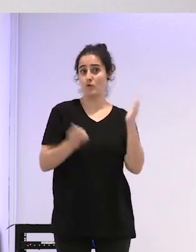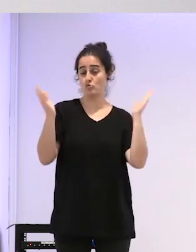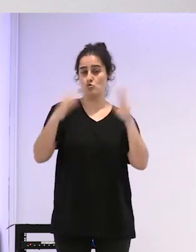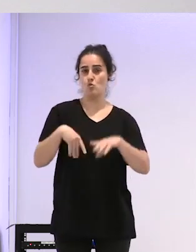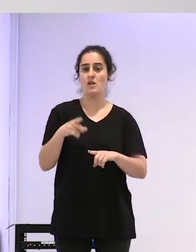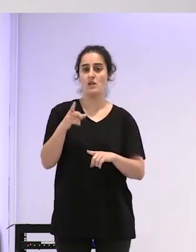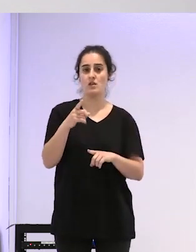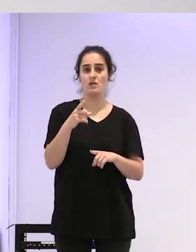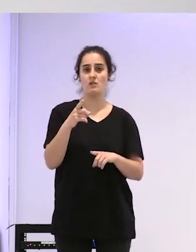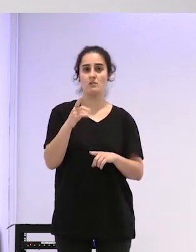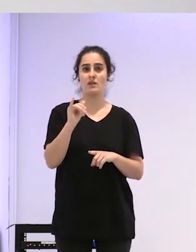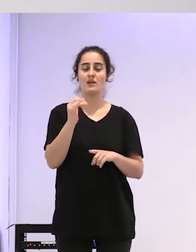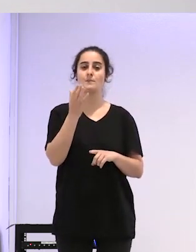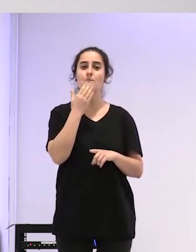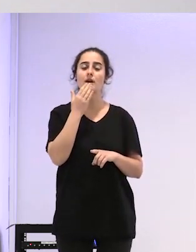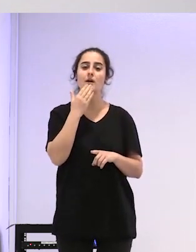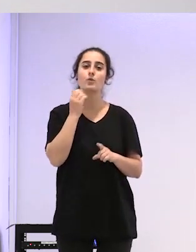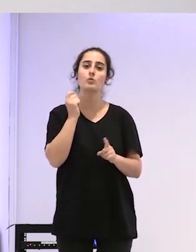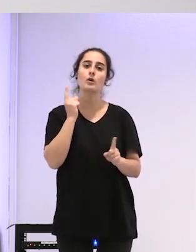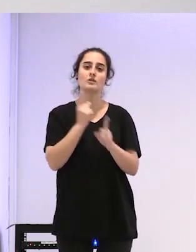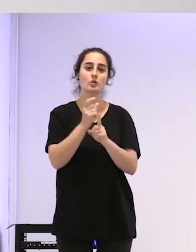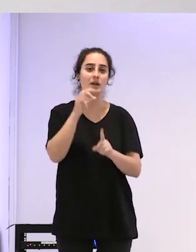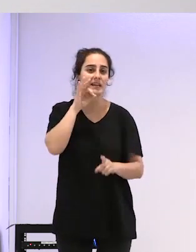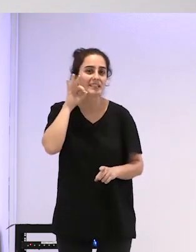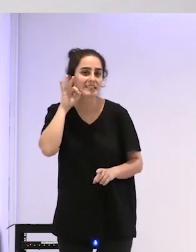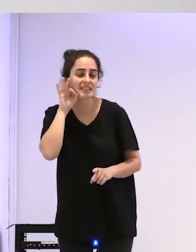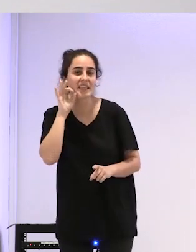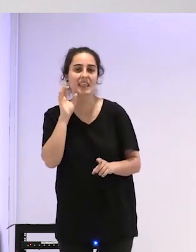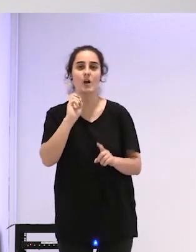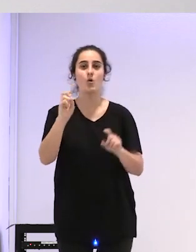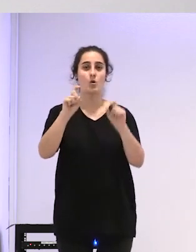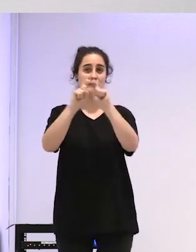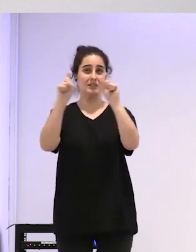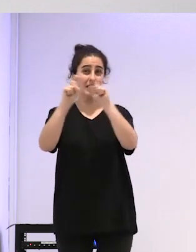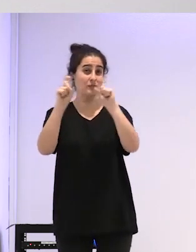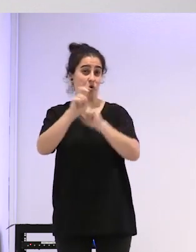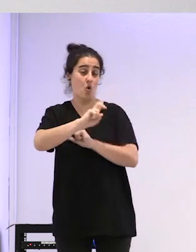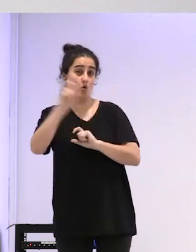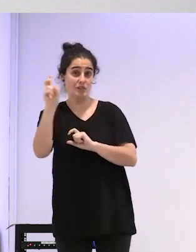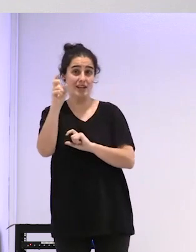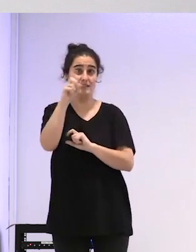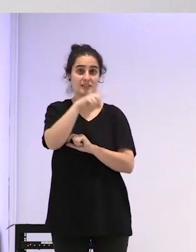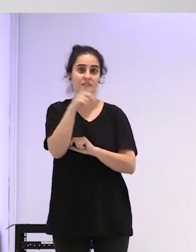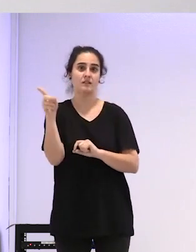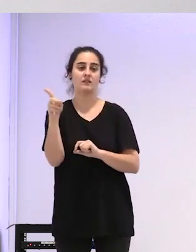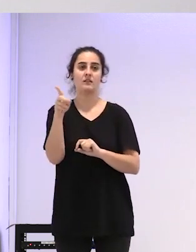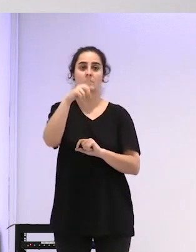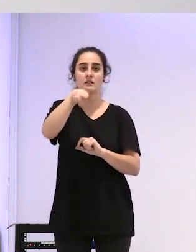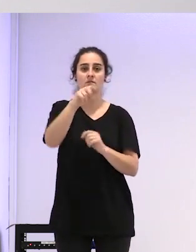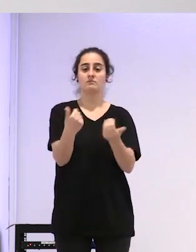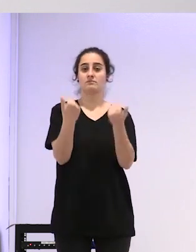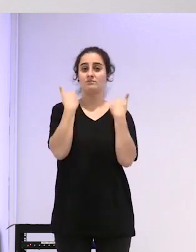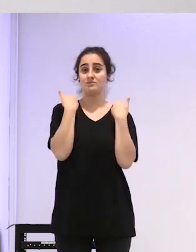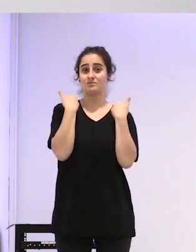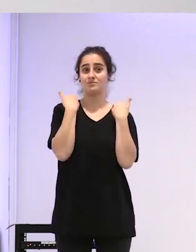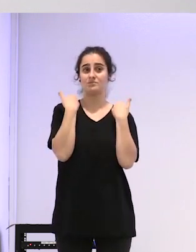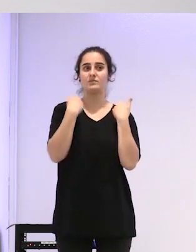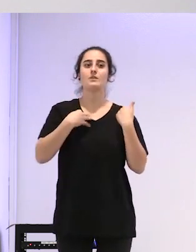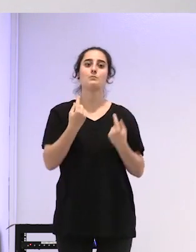tenemos esta obsida como entidad o ambientona u otras entidades que pueden hacer